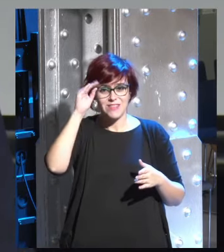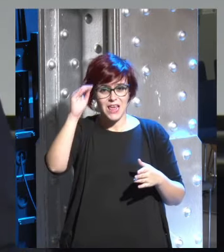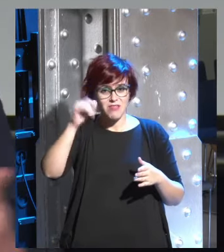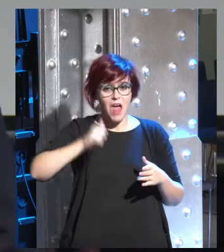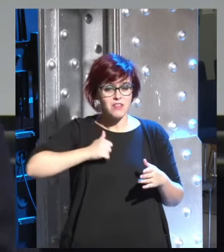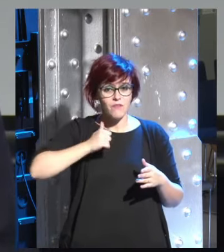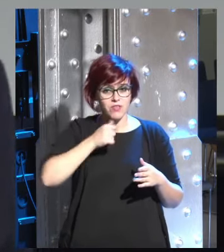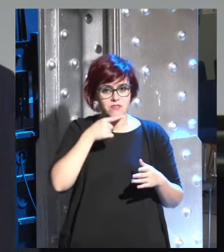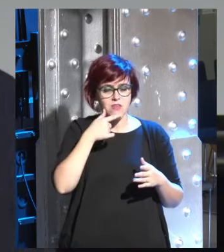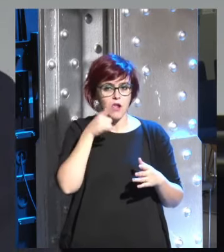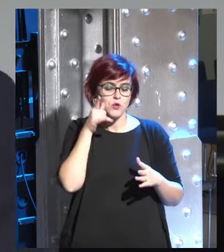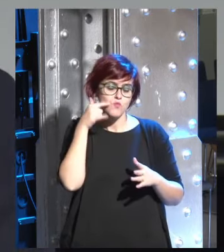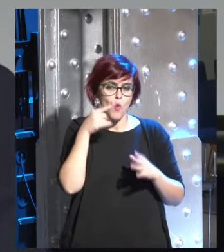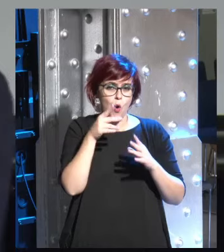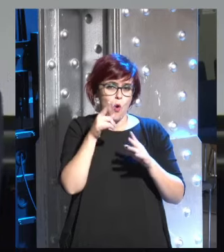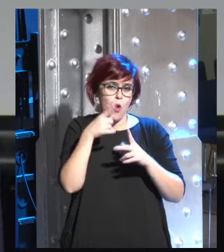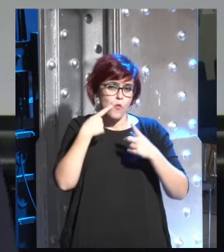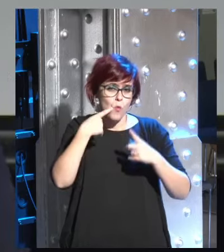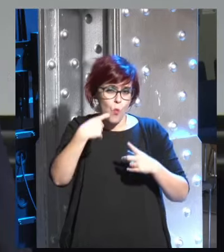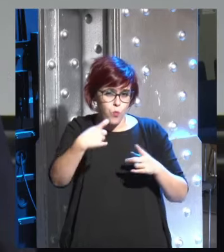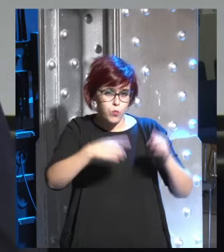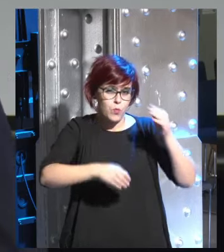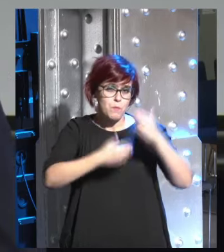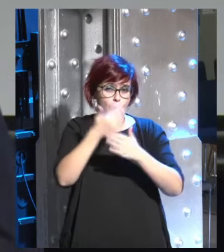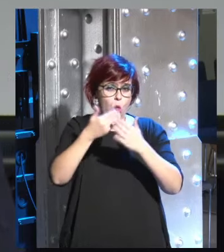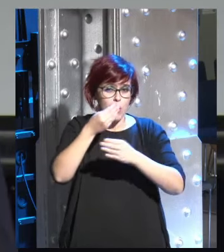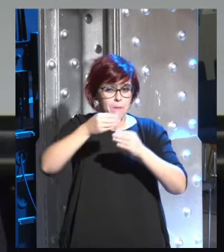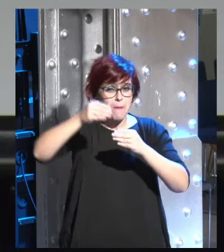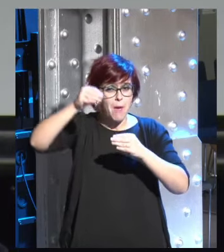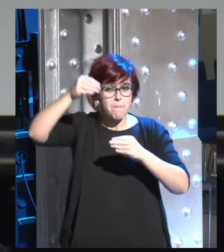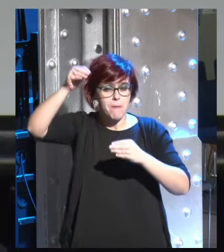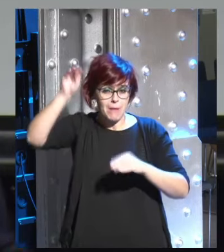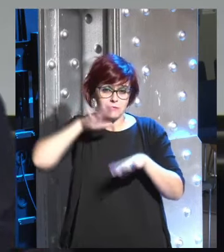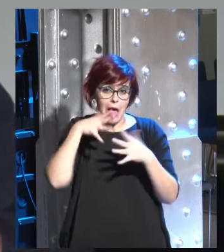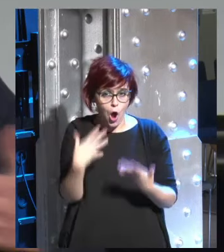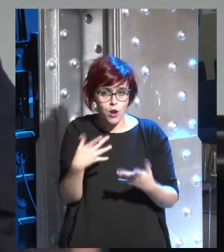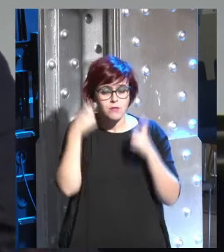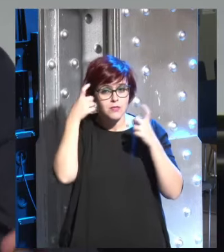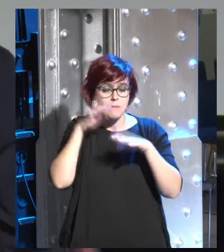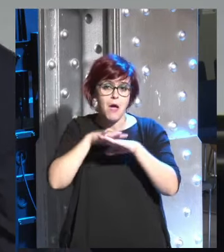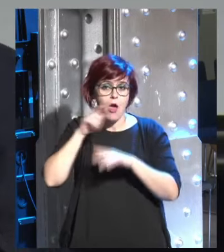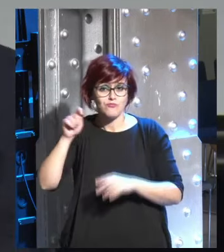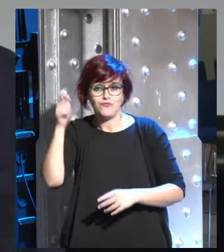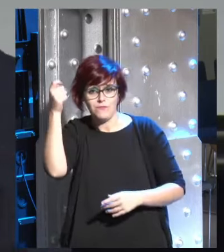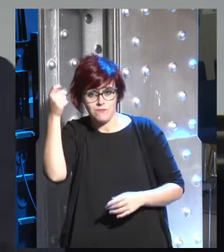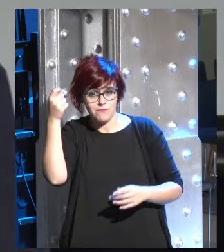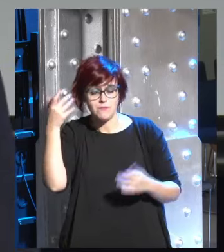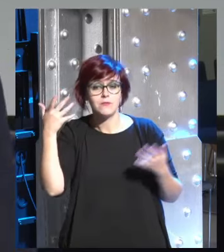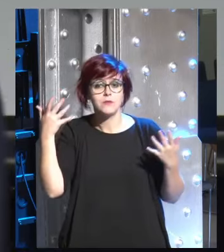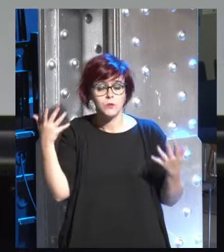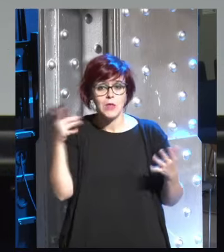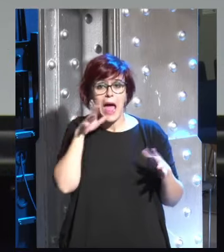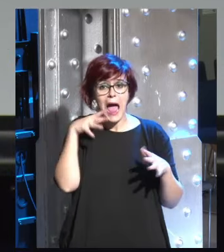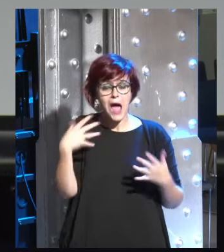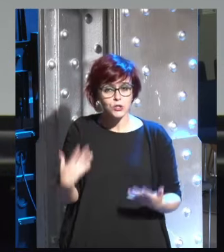artificial más sofisticada esto es lo que se está haciendo ahora pero ya hoy en día y esto